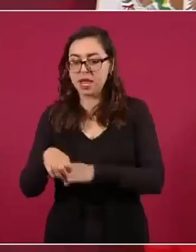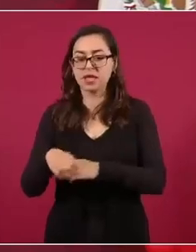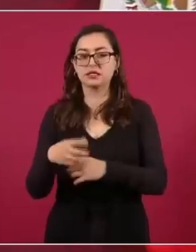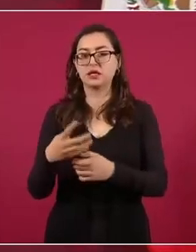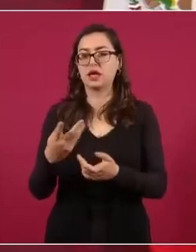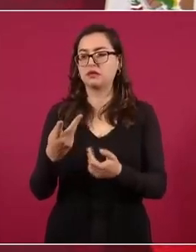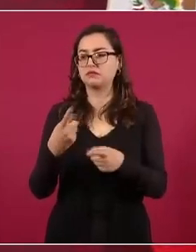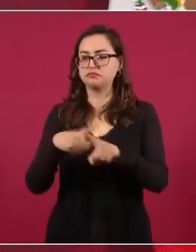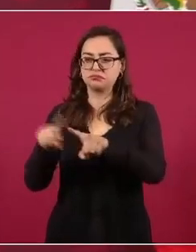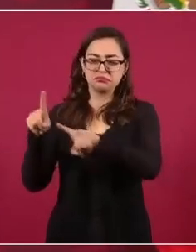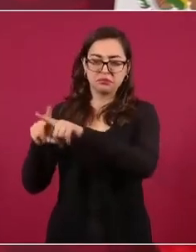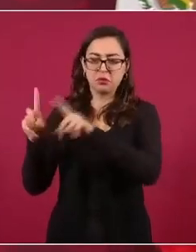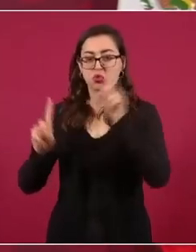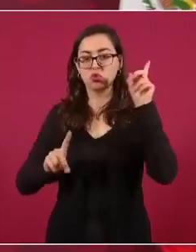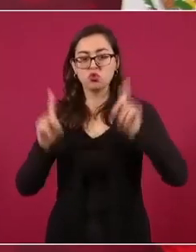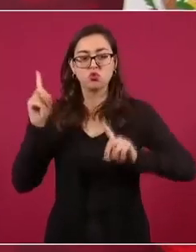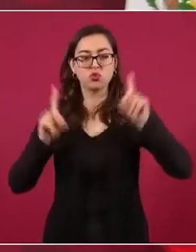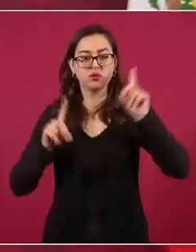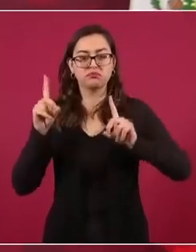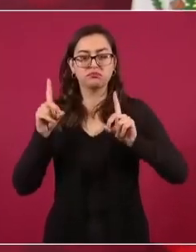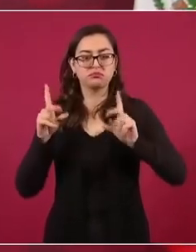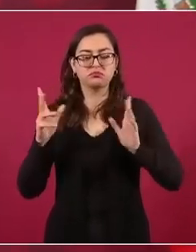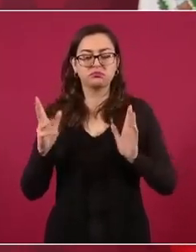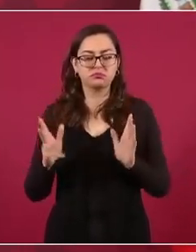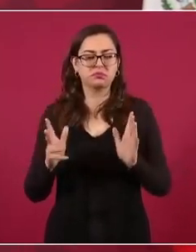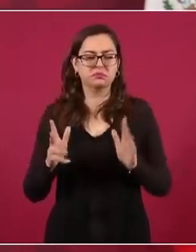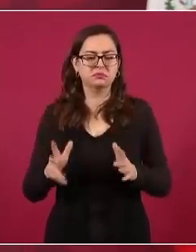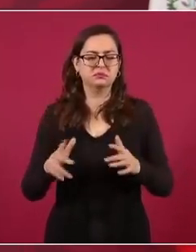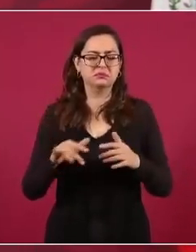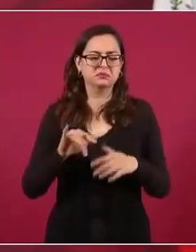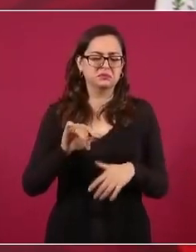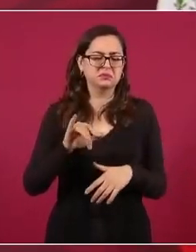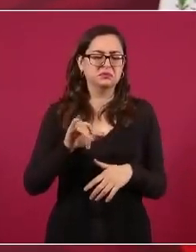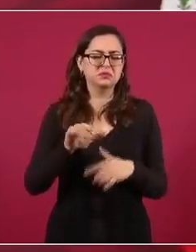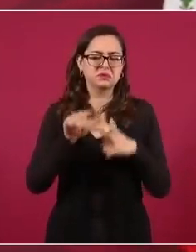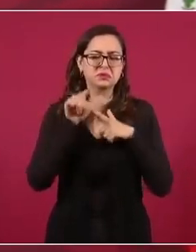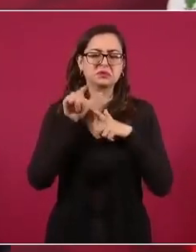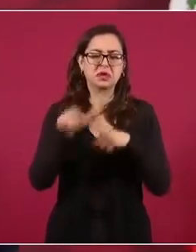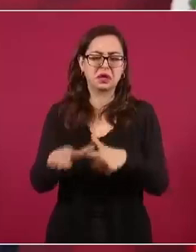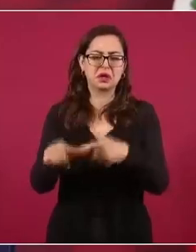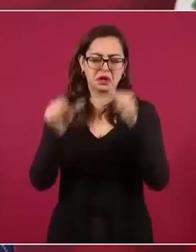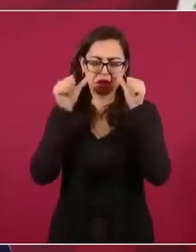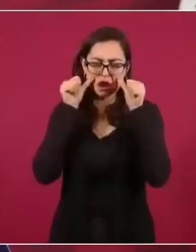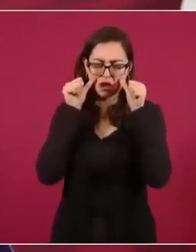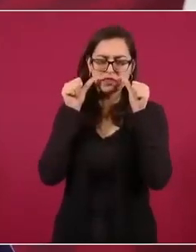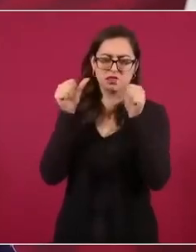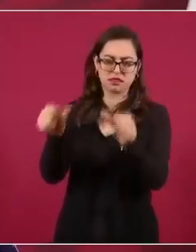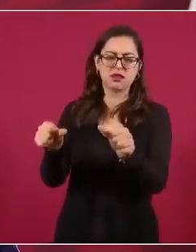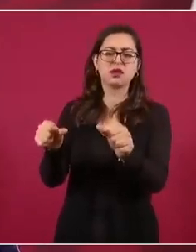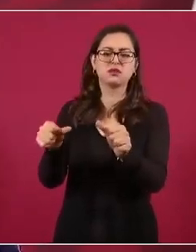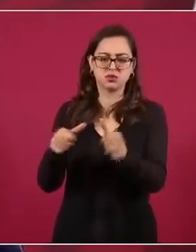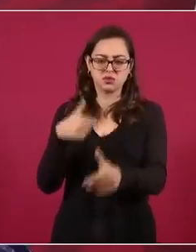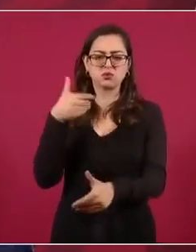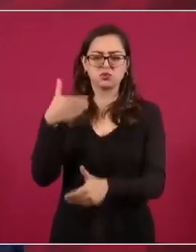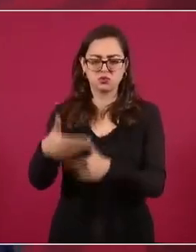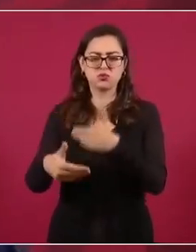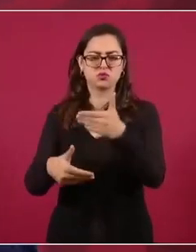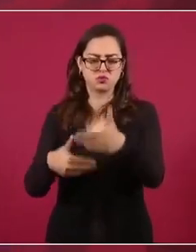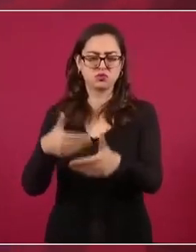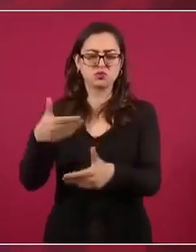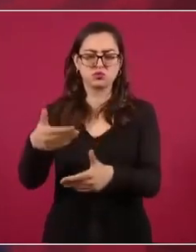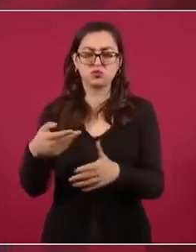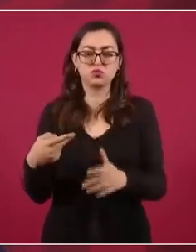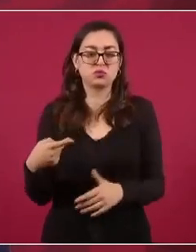atendiendo, pero que no puede ser que eso